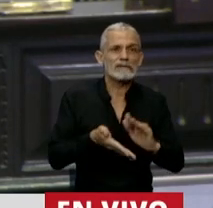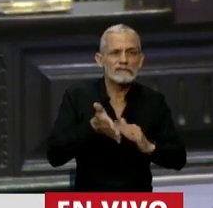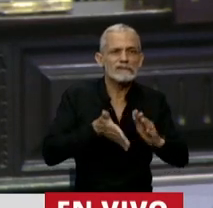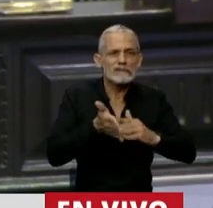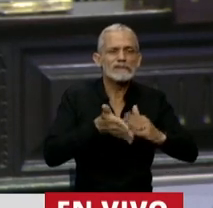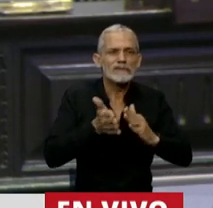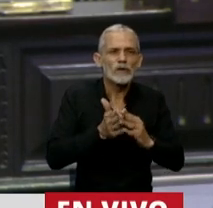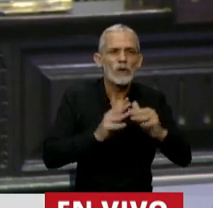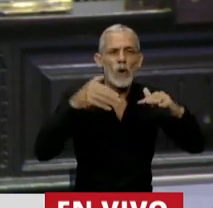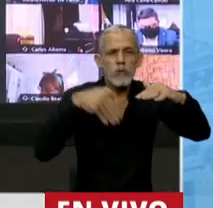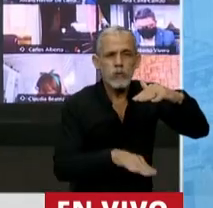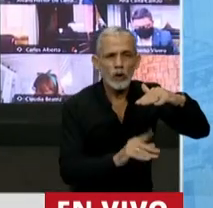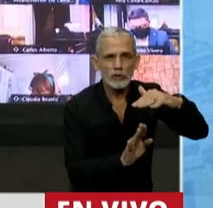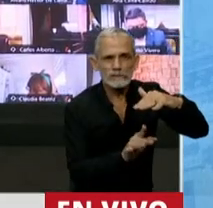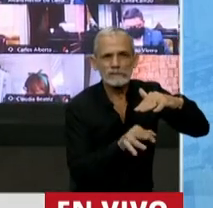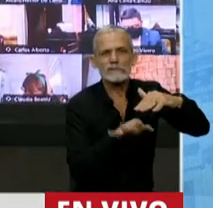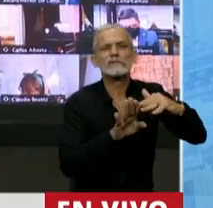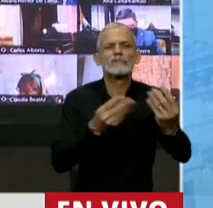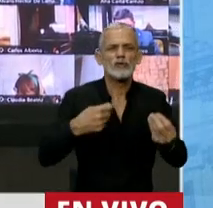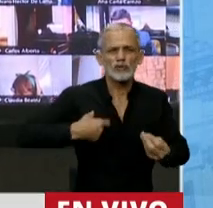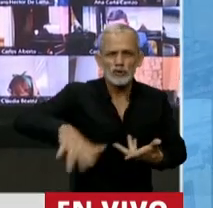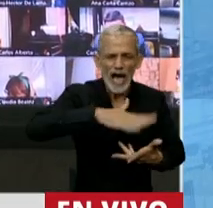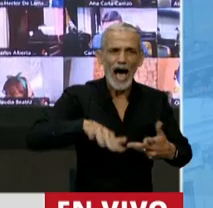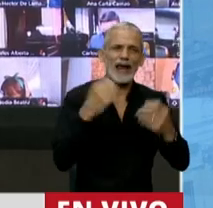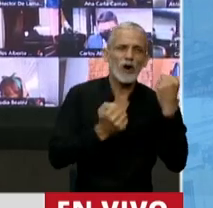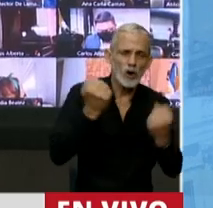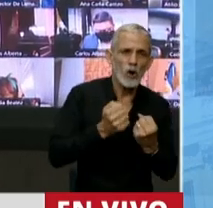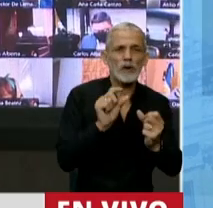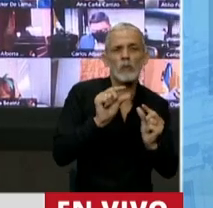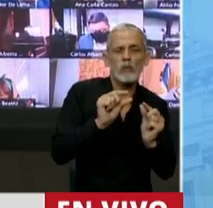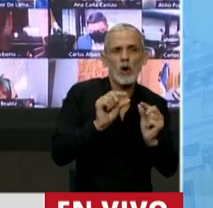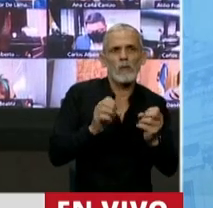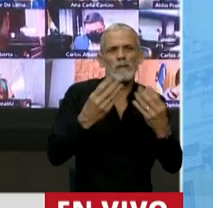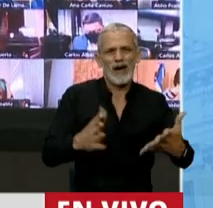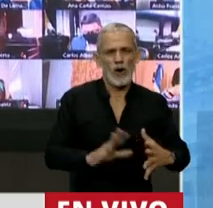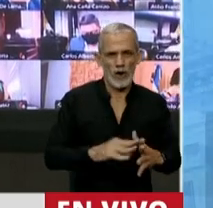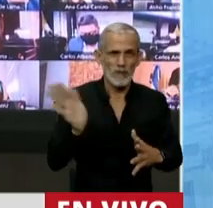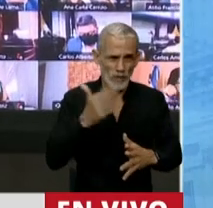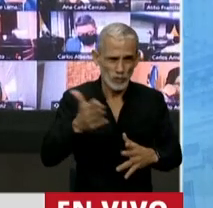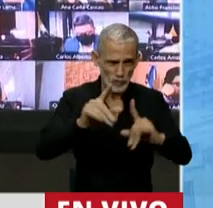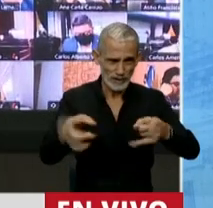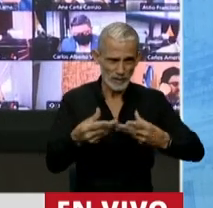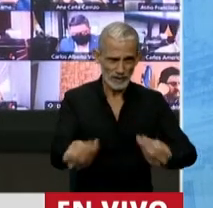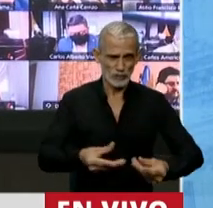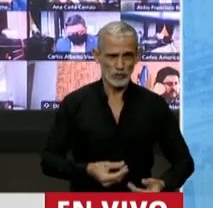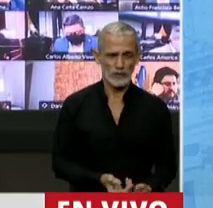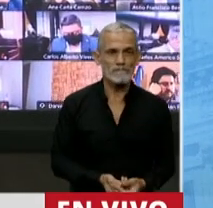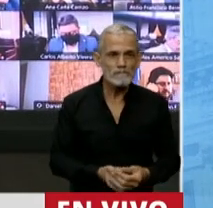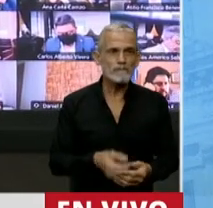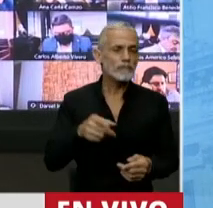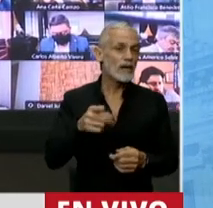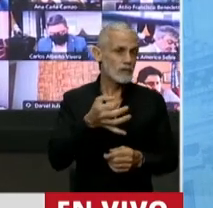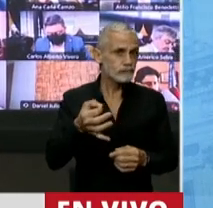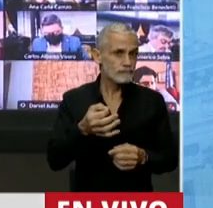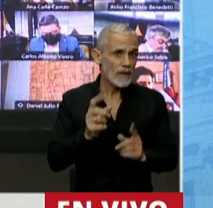del pozo en el que estamos, social, económico y productivo. Pero así